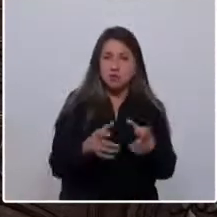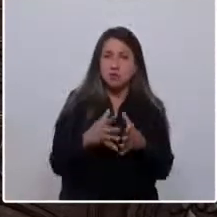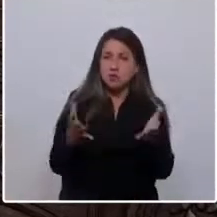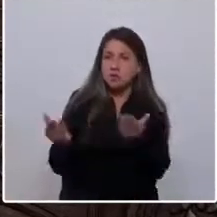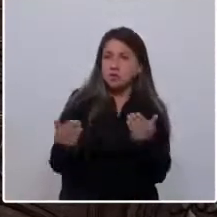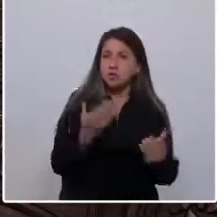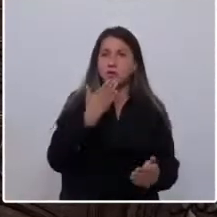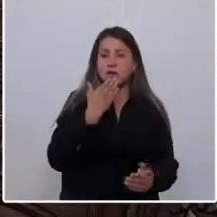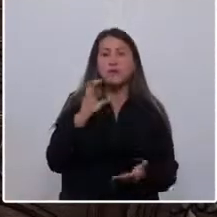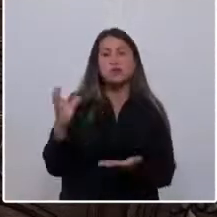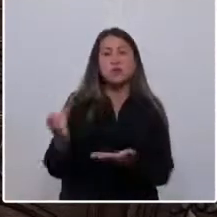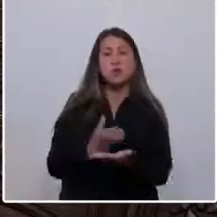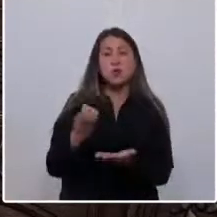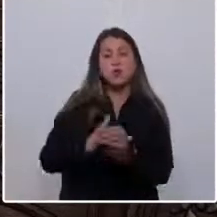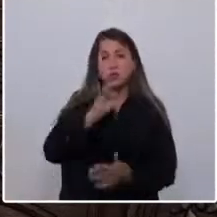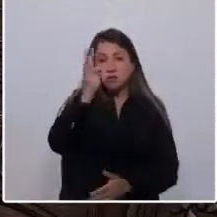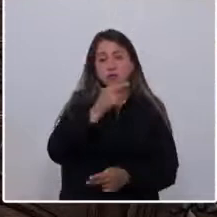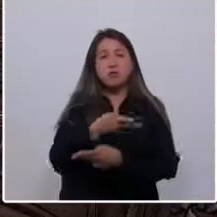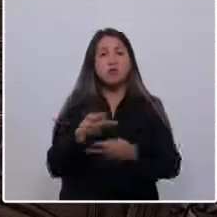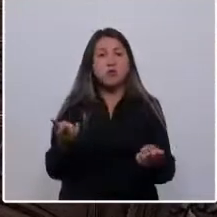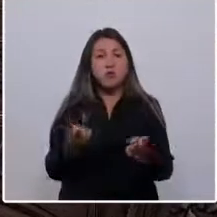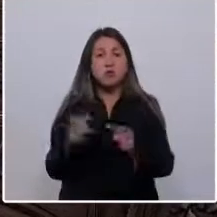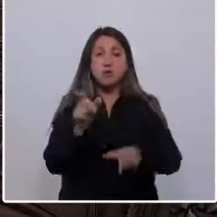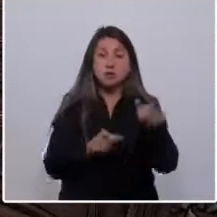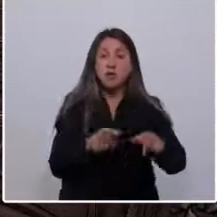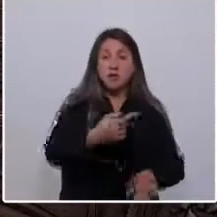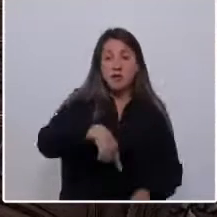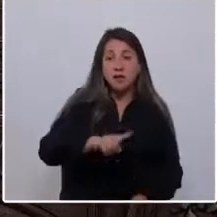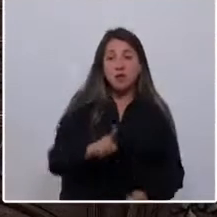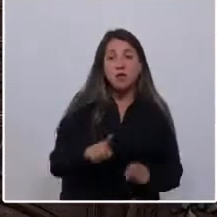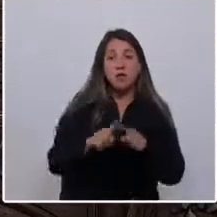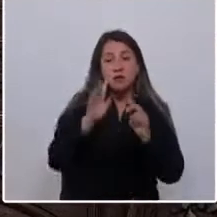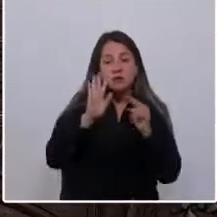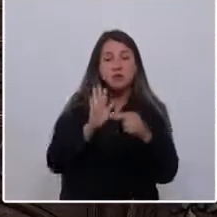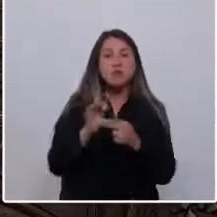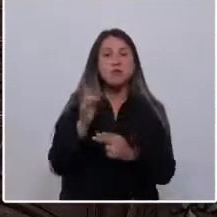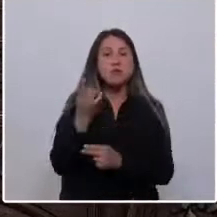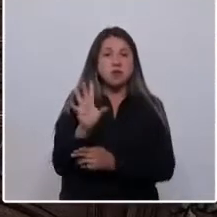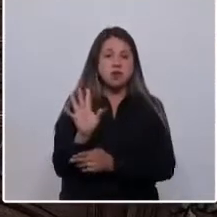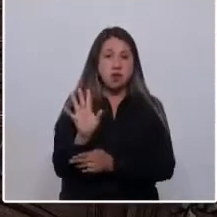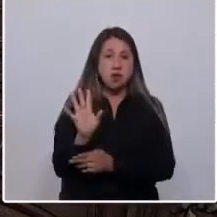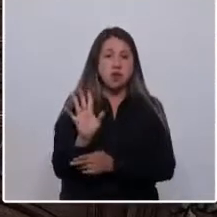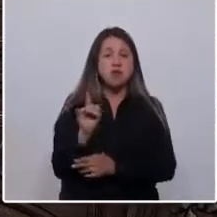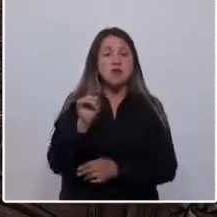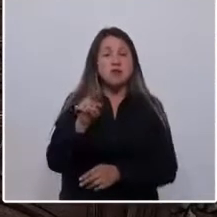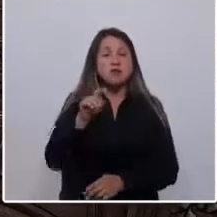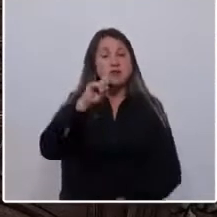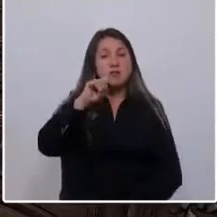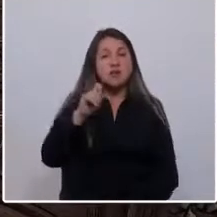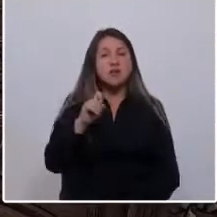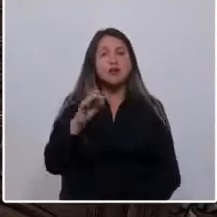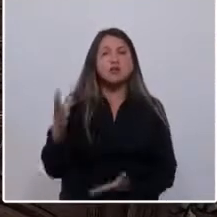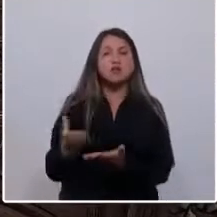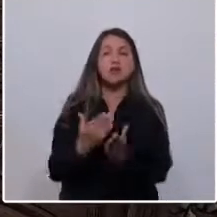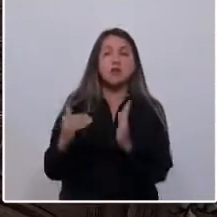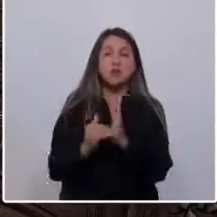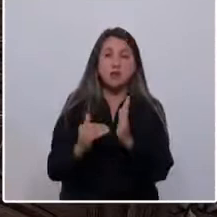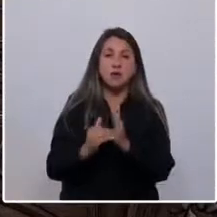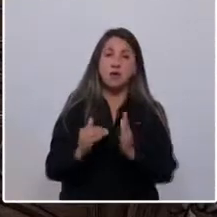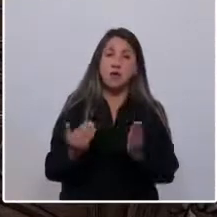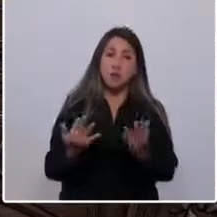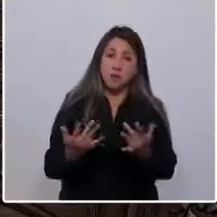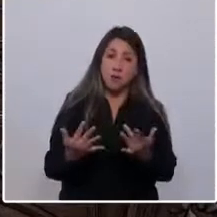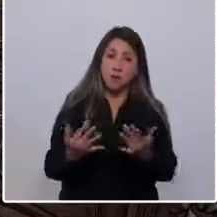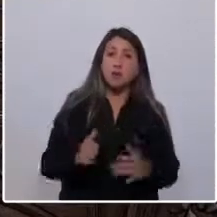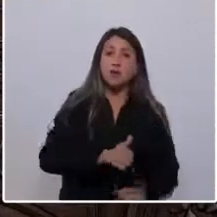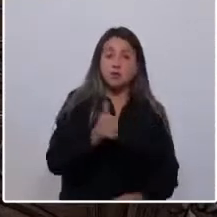también que los sueldos de los funcionarios públicos, y así nos pidió la gente, se refleje en una sola escala. Esa escala debe ser el sueldo mínimo, y ahí esperemos que tengamos